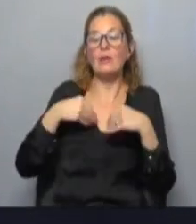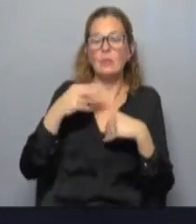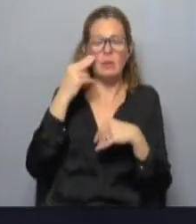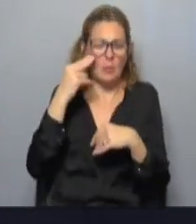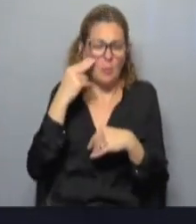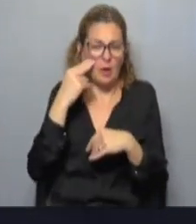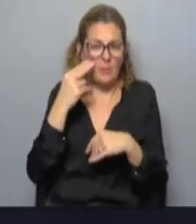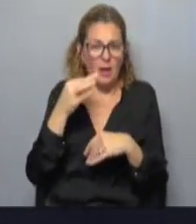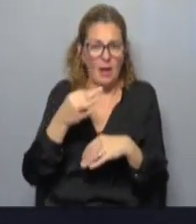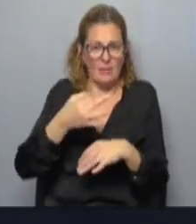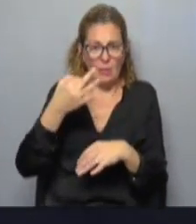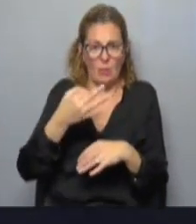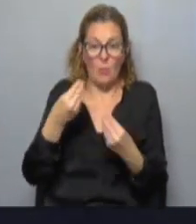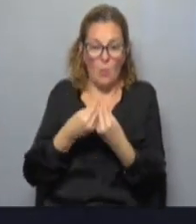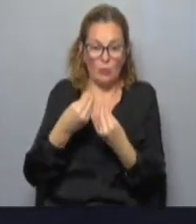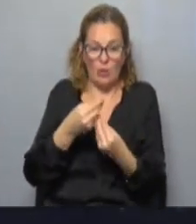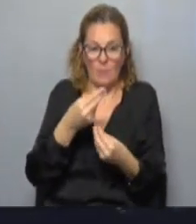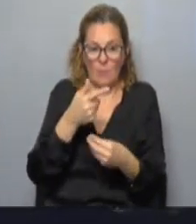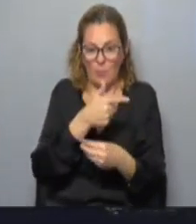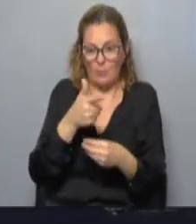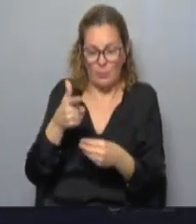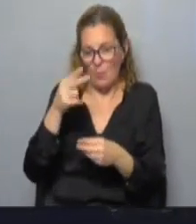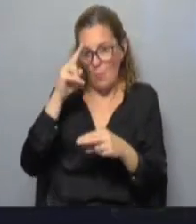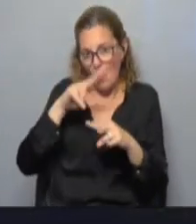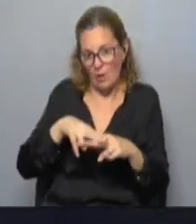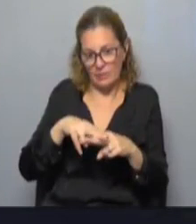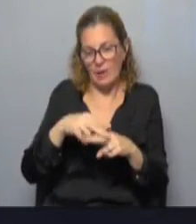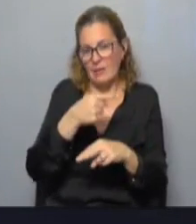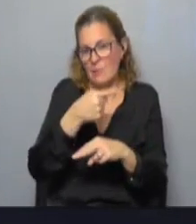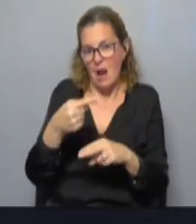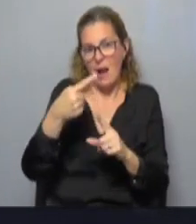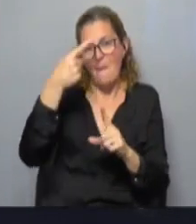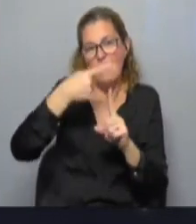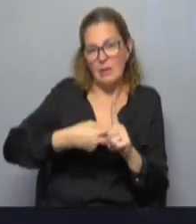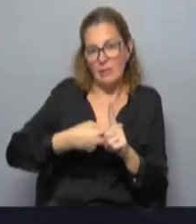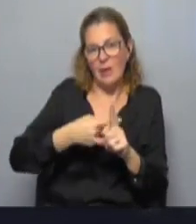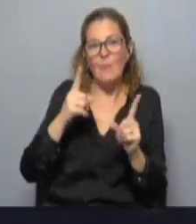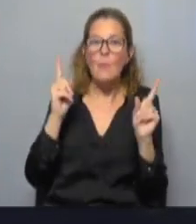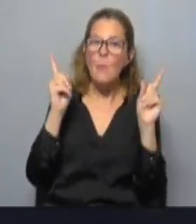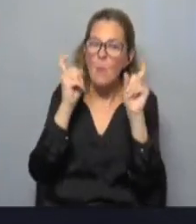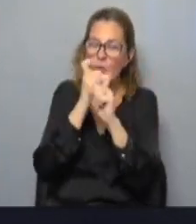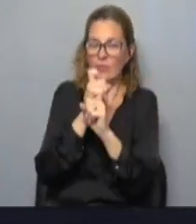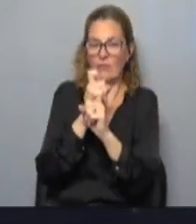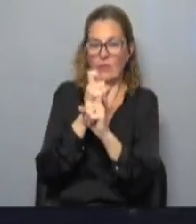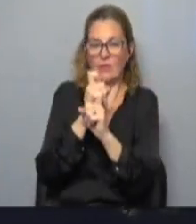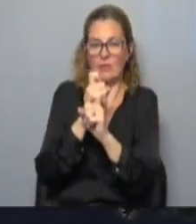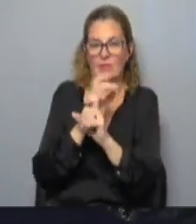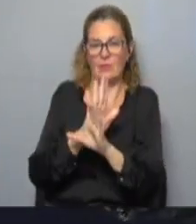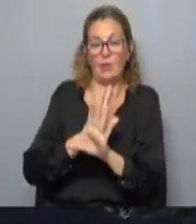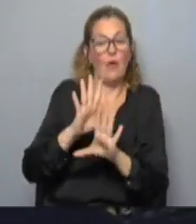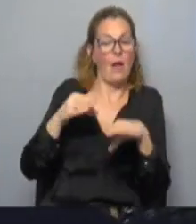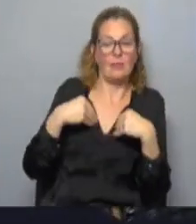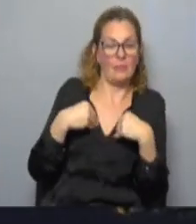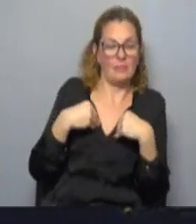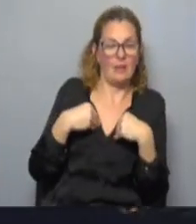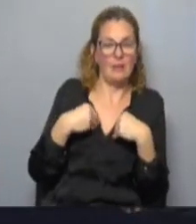con la ola enorme de homicidios que hubo en las últimas semanas y meses, bueno, es muy difícil, ¿no? Ahora, si el gobierno